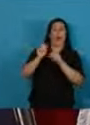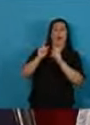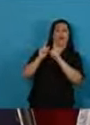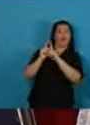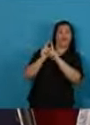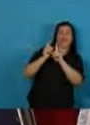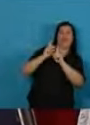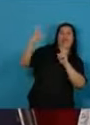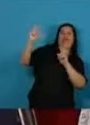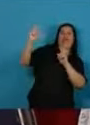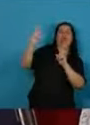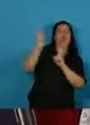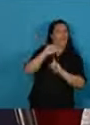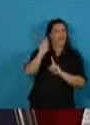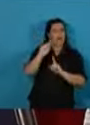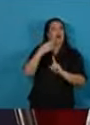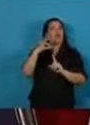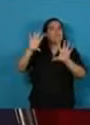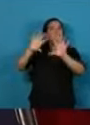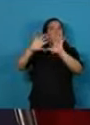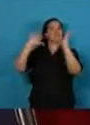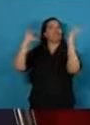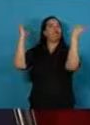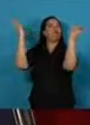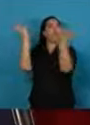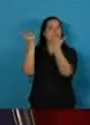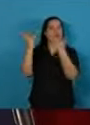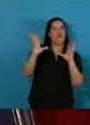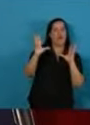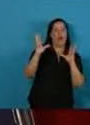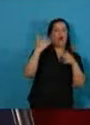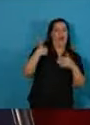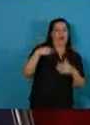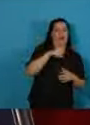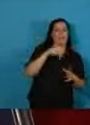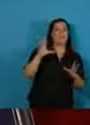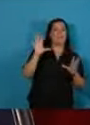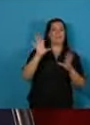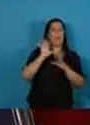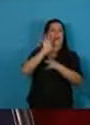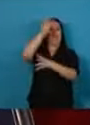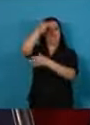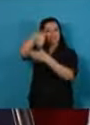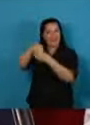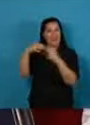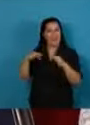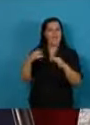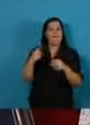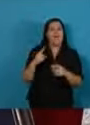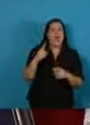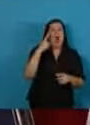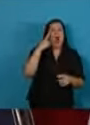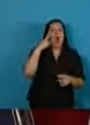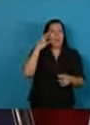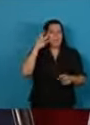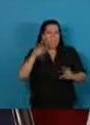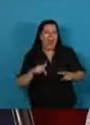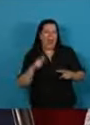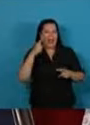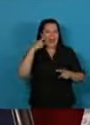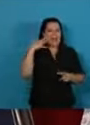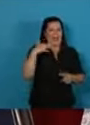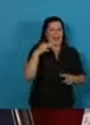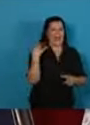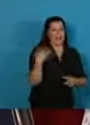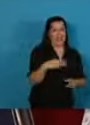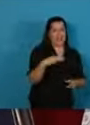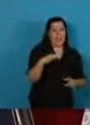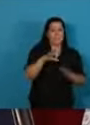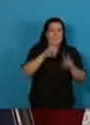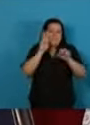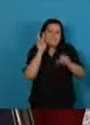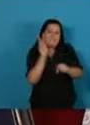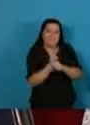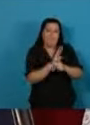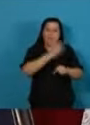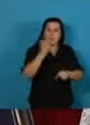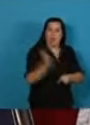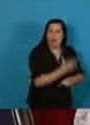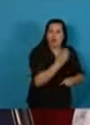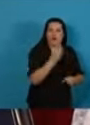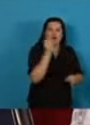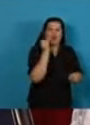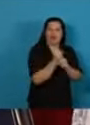y debe integrarse a la globalización, pero debe hacerlo con inteligencia, preservando la producción y el trabajo nacional.